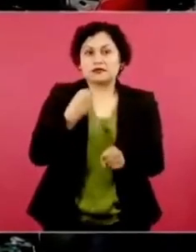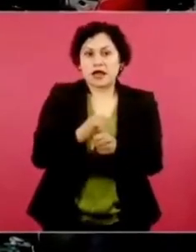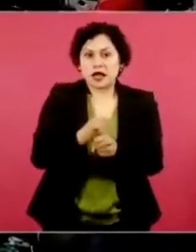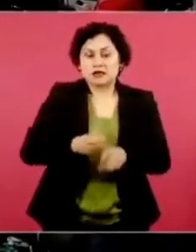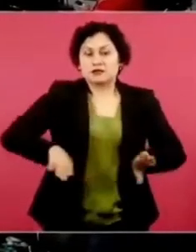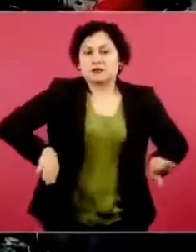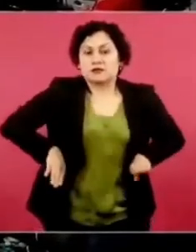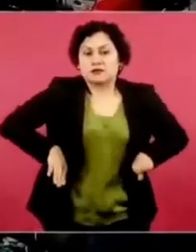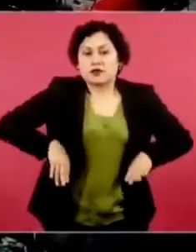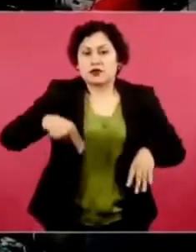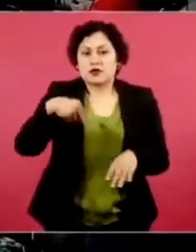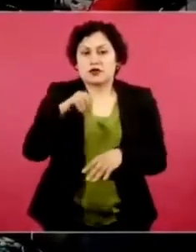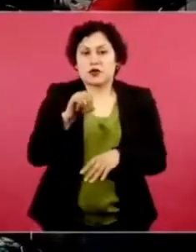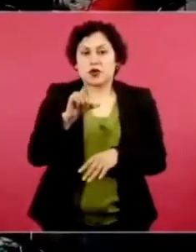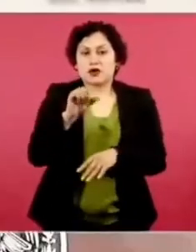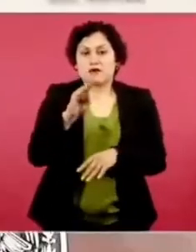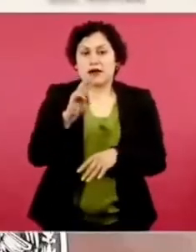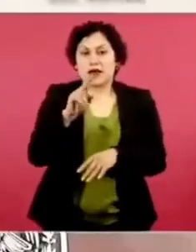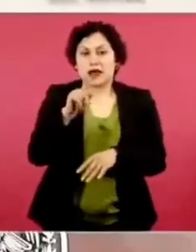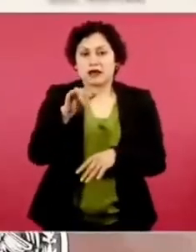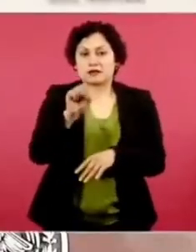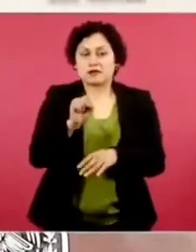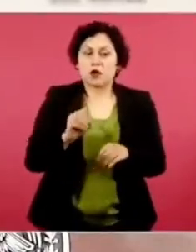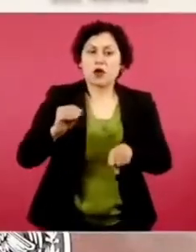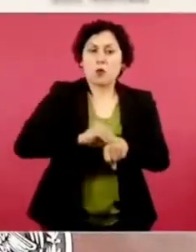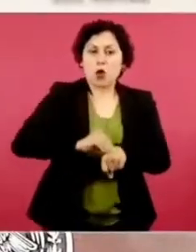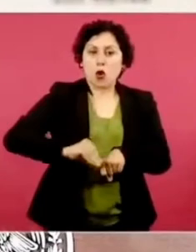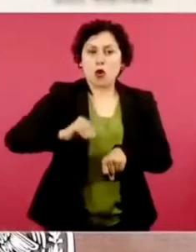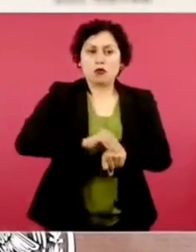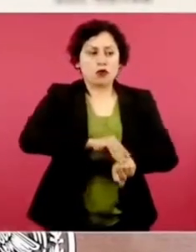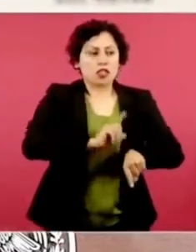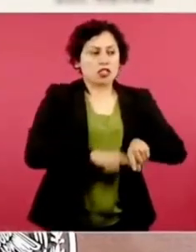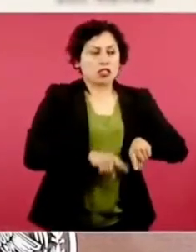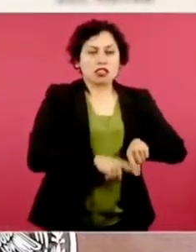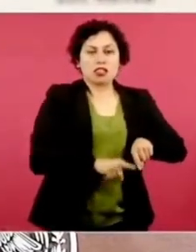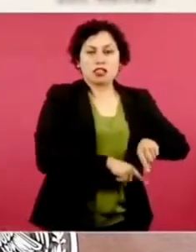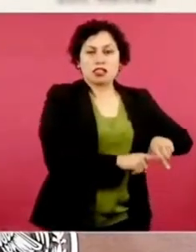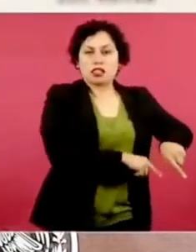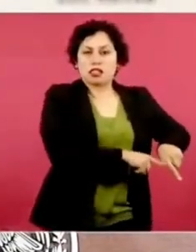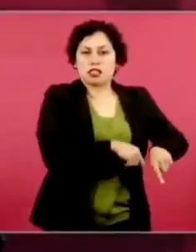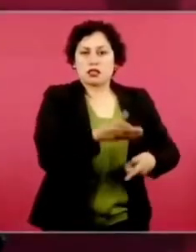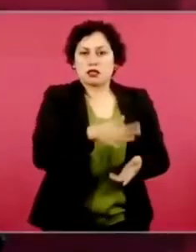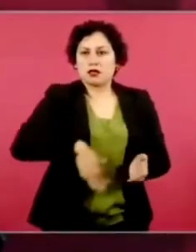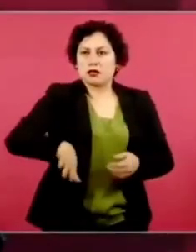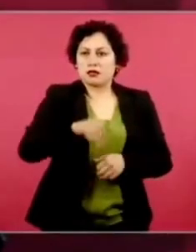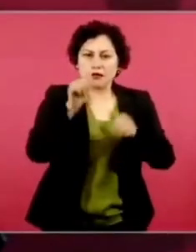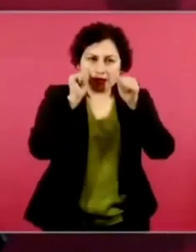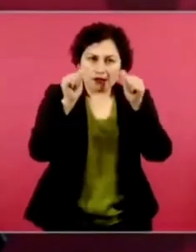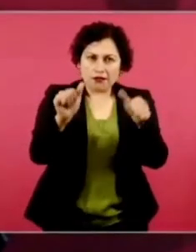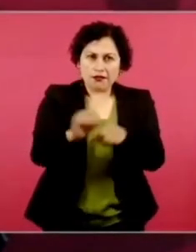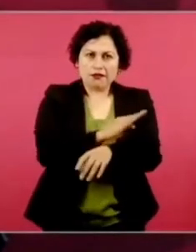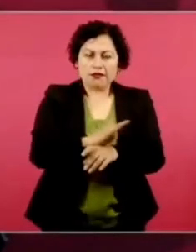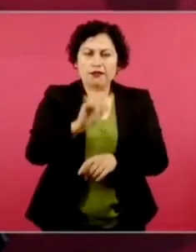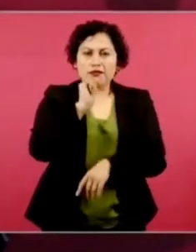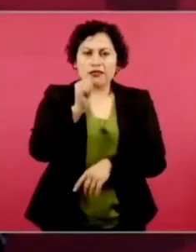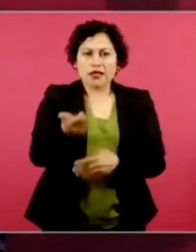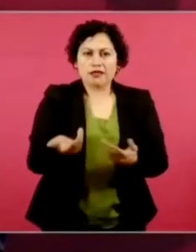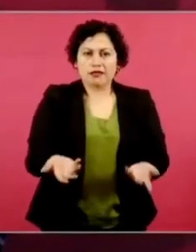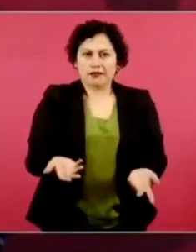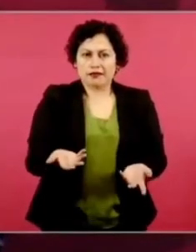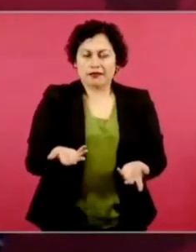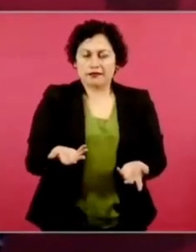para quitarle toda su esencia social y